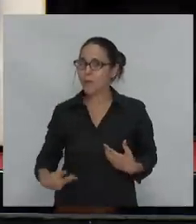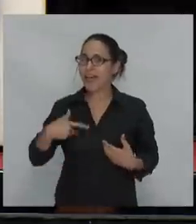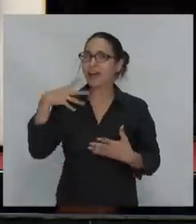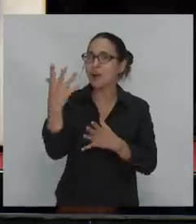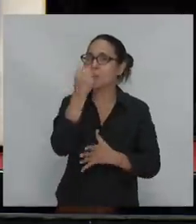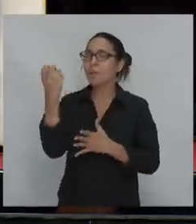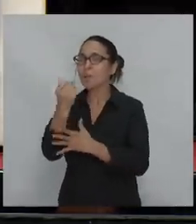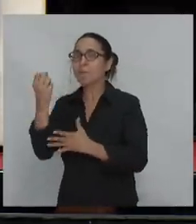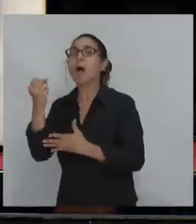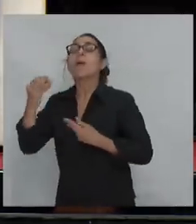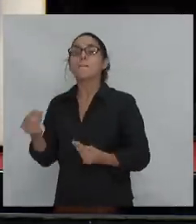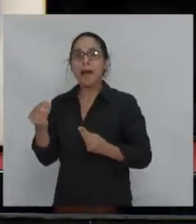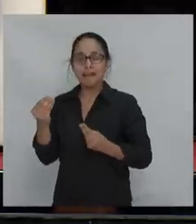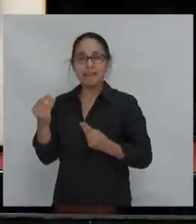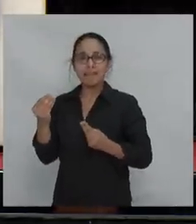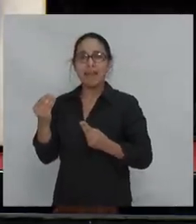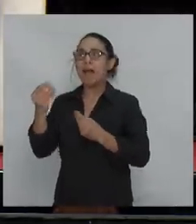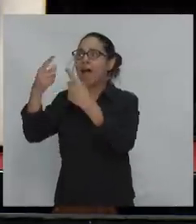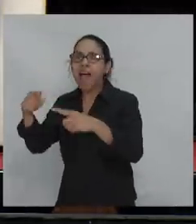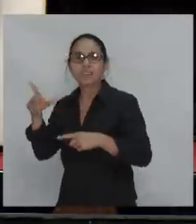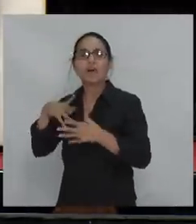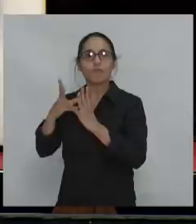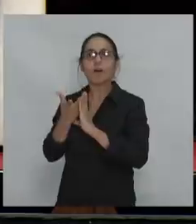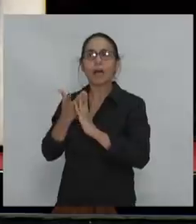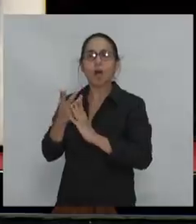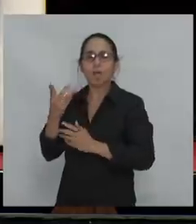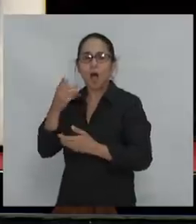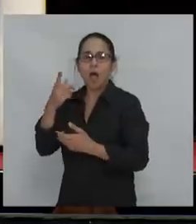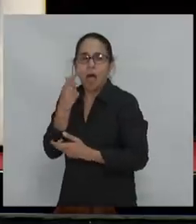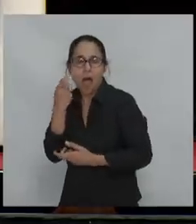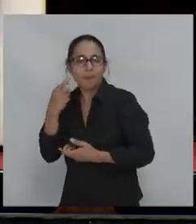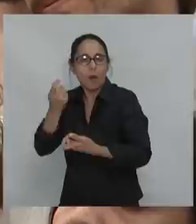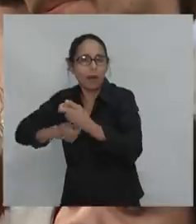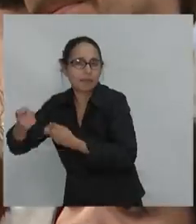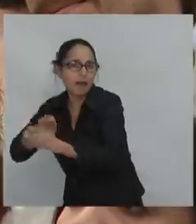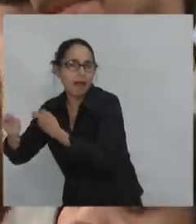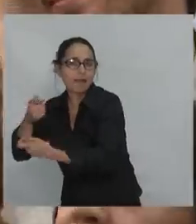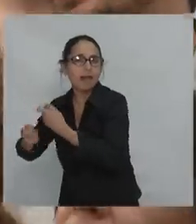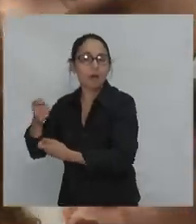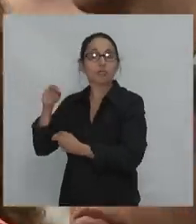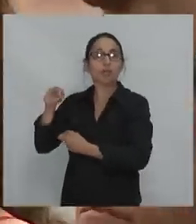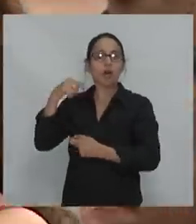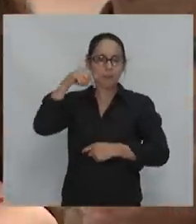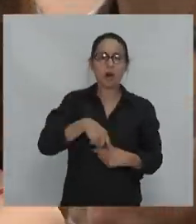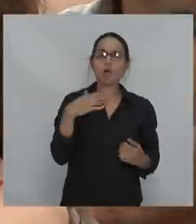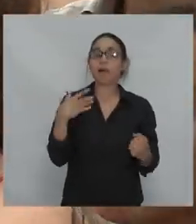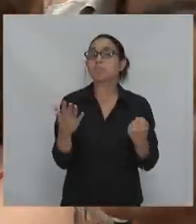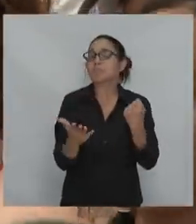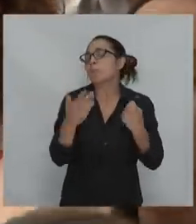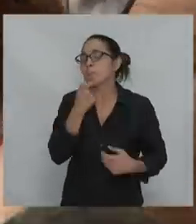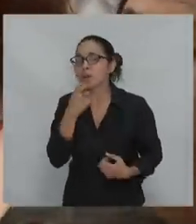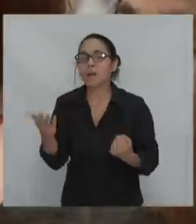dueños de empresas estatales, son los propugnadores de libre comercio globalizado. Entonces, ¿qué?